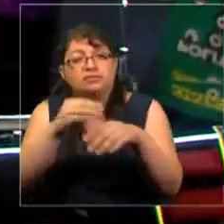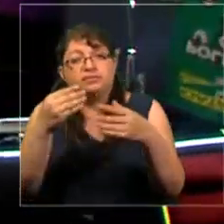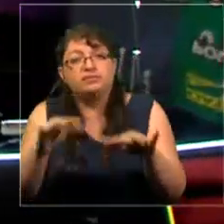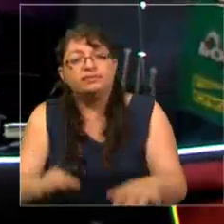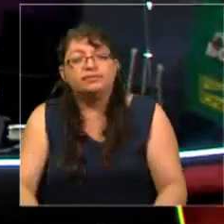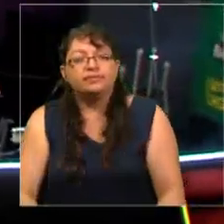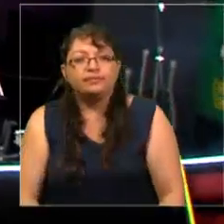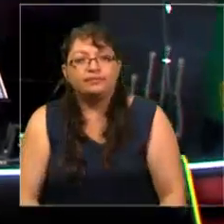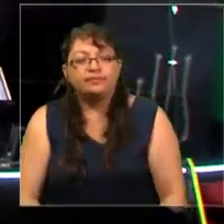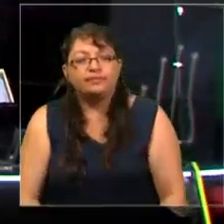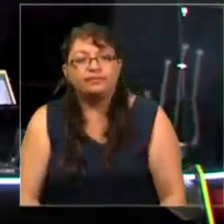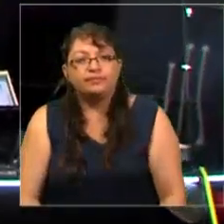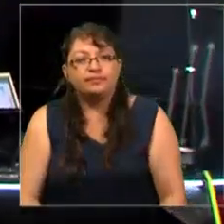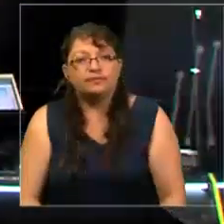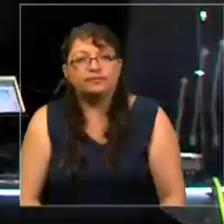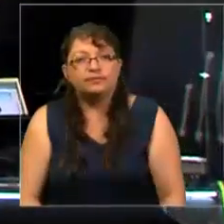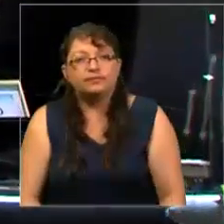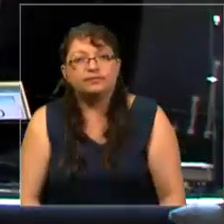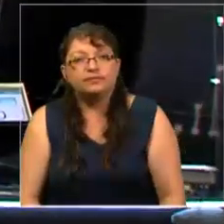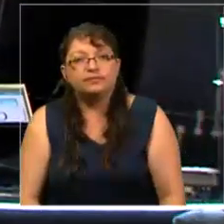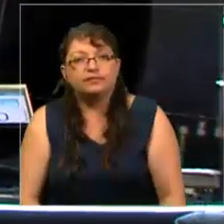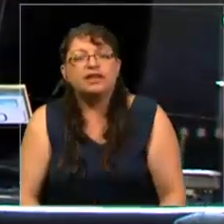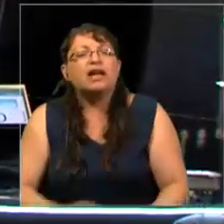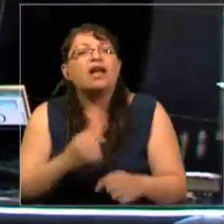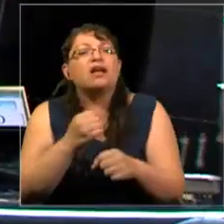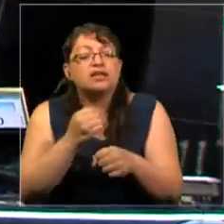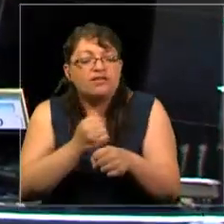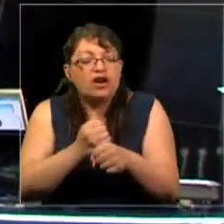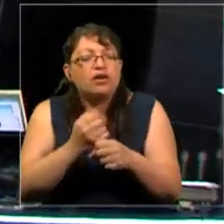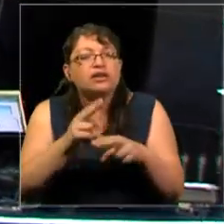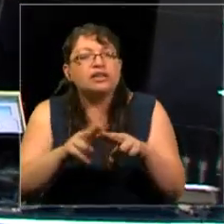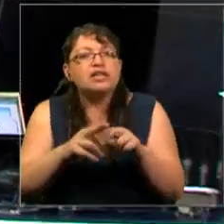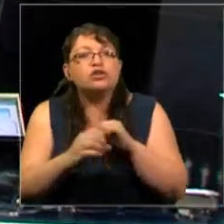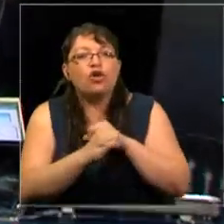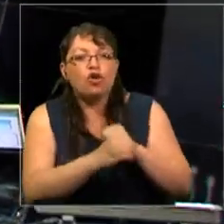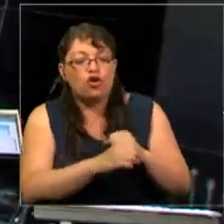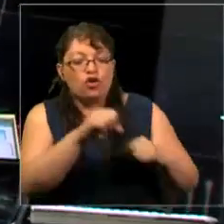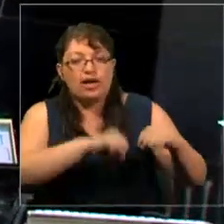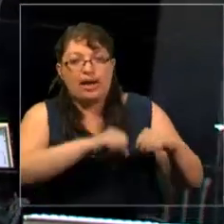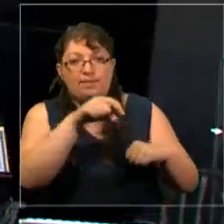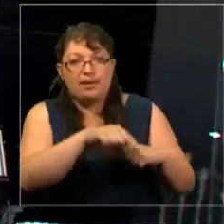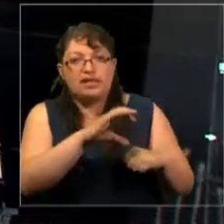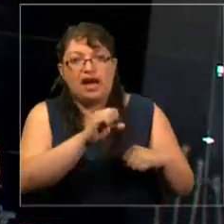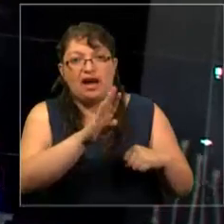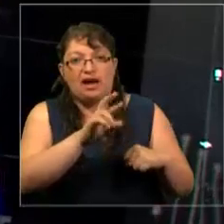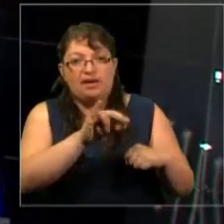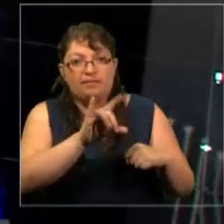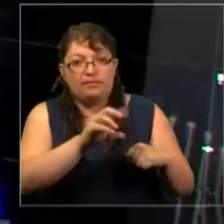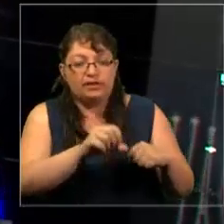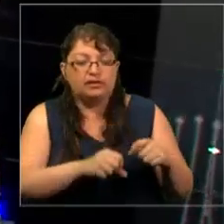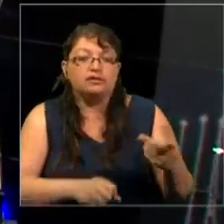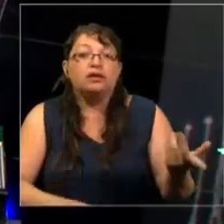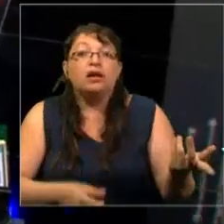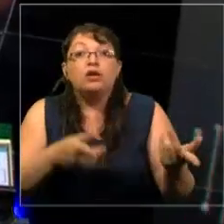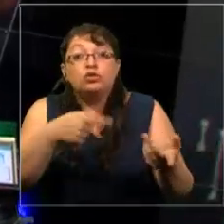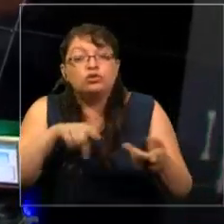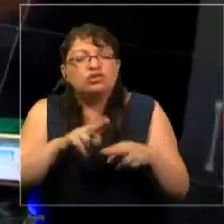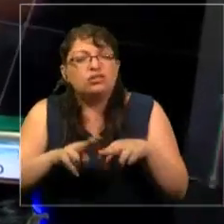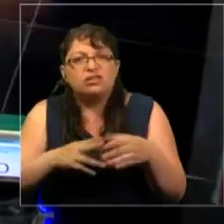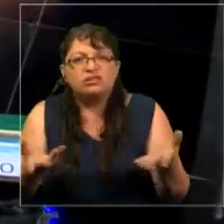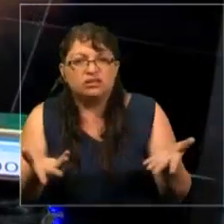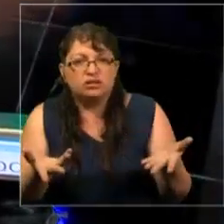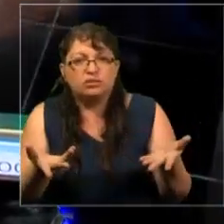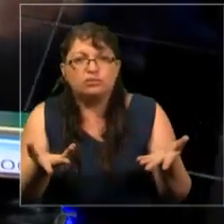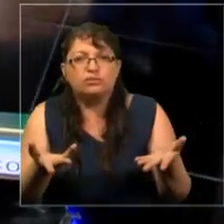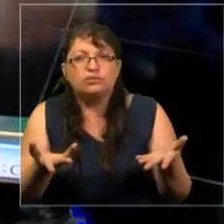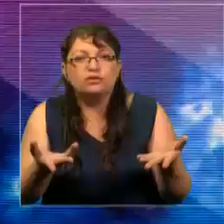trabajos contra Cambridge Analytica. Entonces, ¿qué hacemos? Todos se preguntan esto, esa